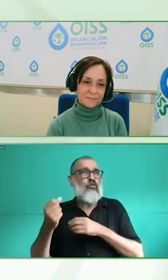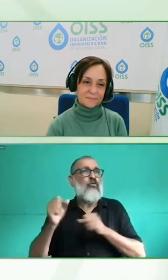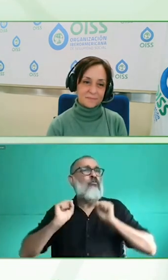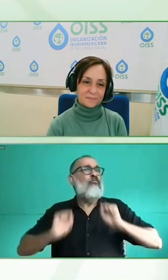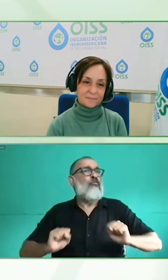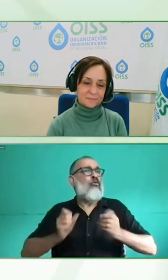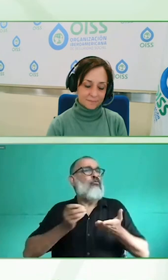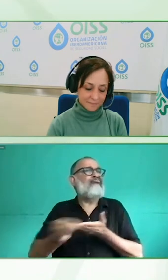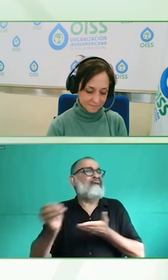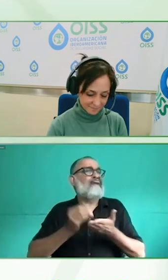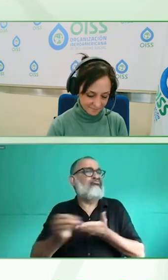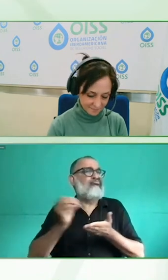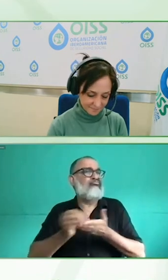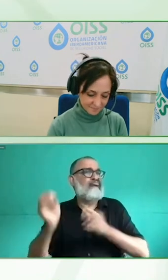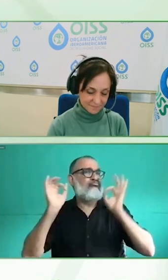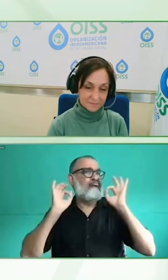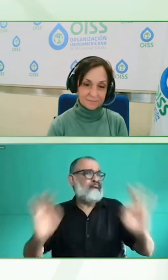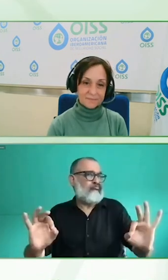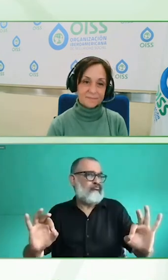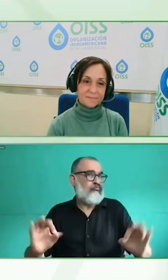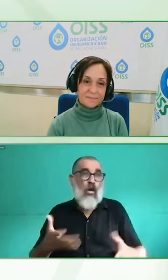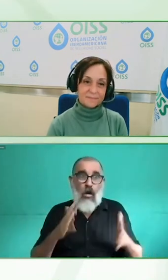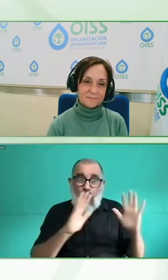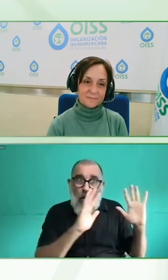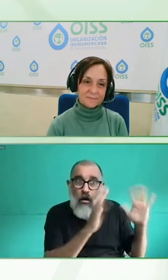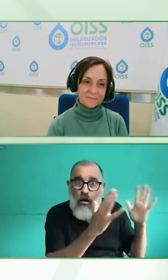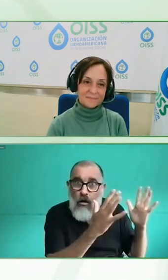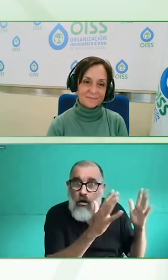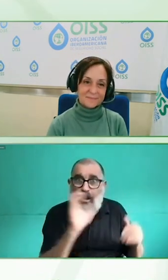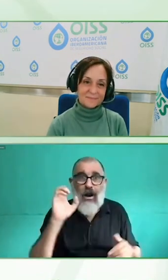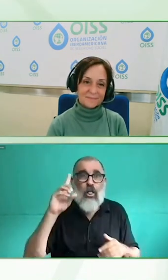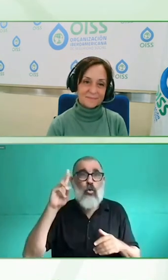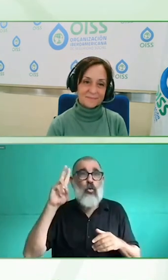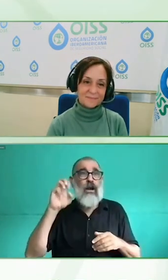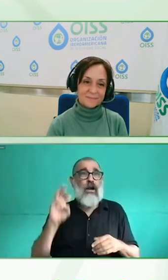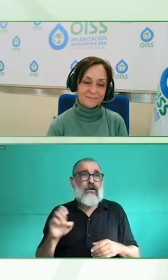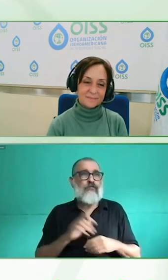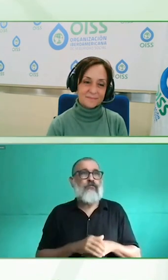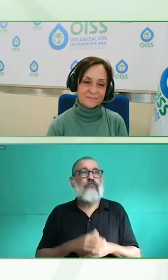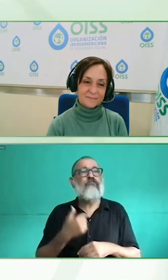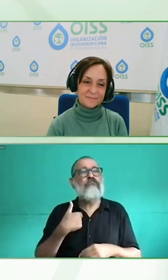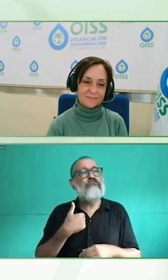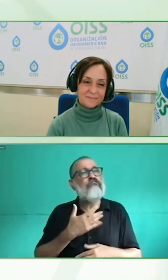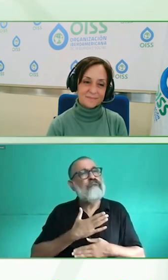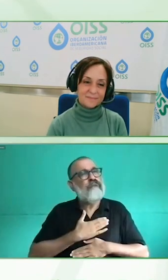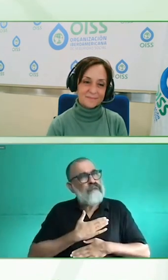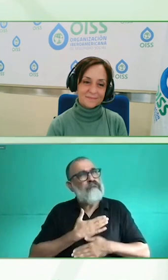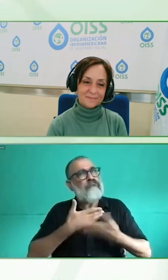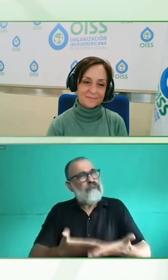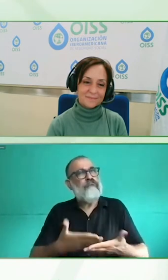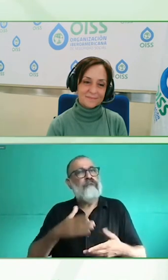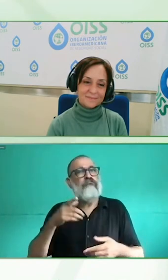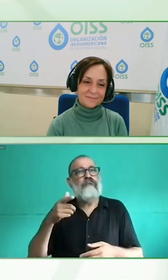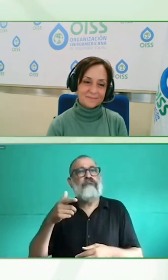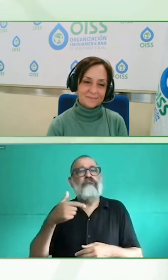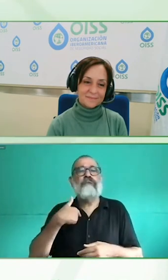habitaciones que tienen. Sí, así que doy completa fe que todo lo que dice Durne es verdad. Así que, buenísimo.